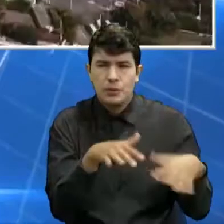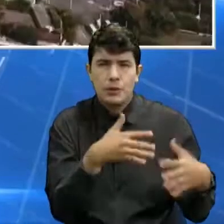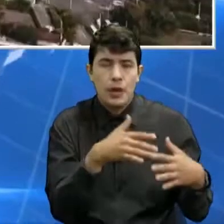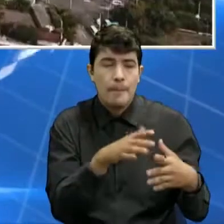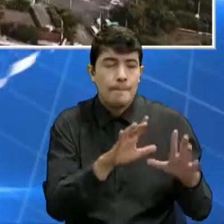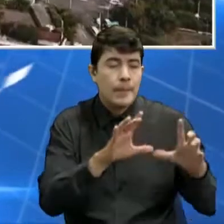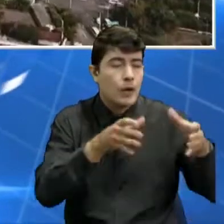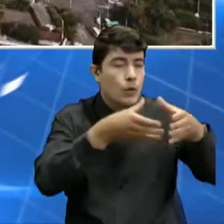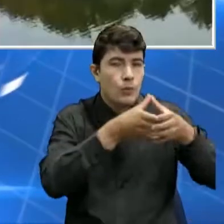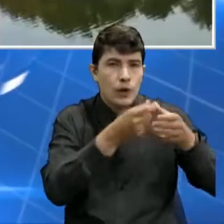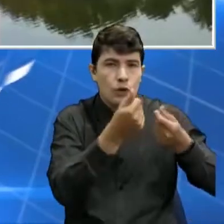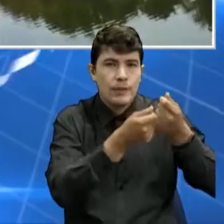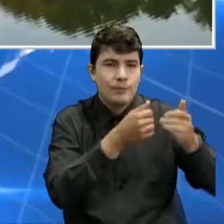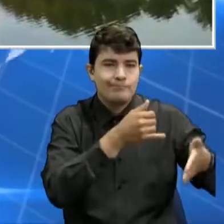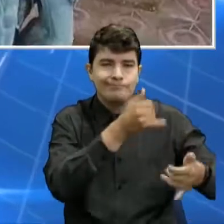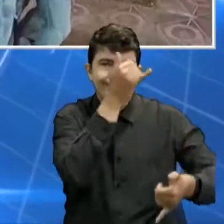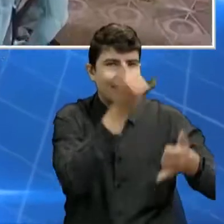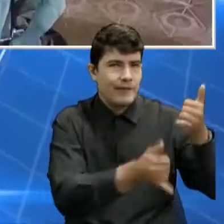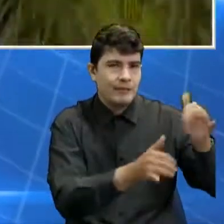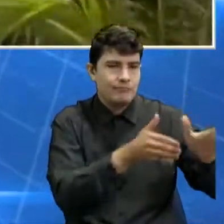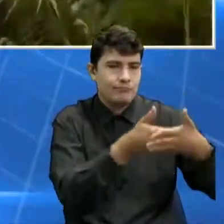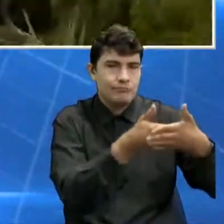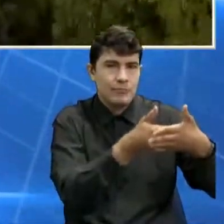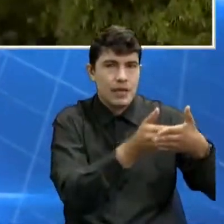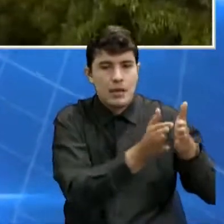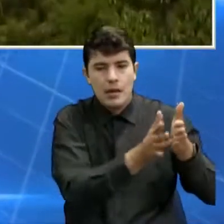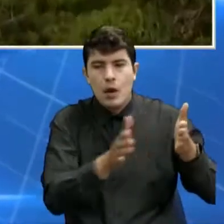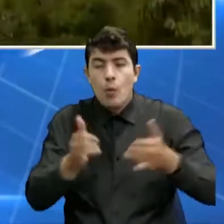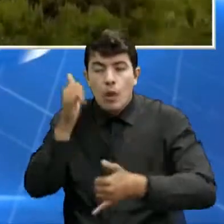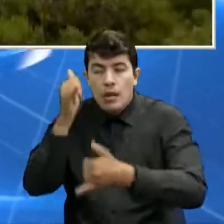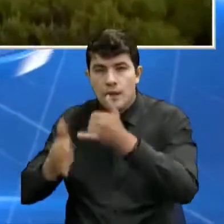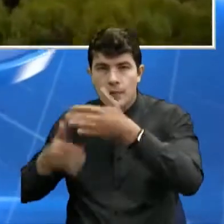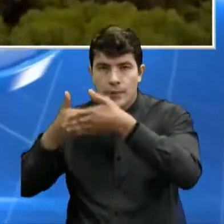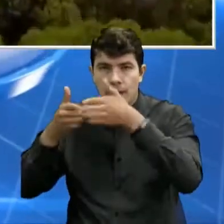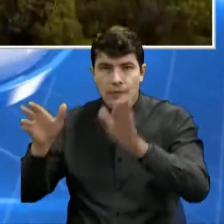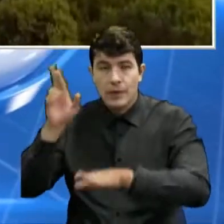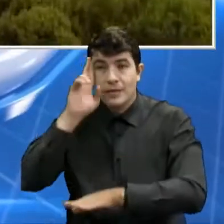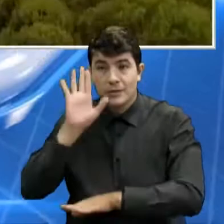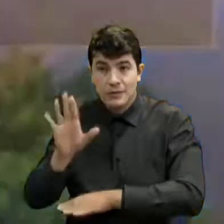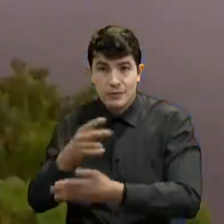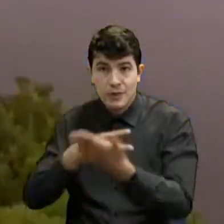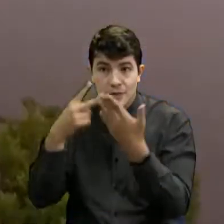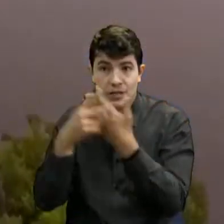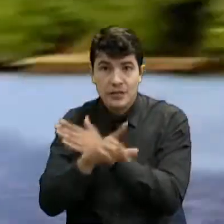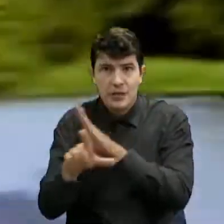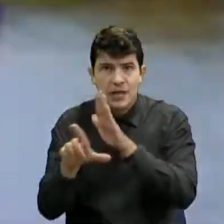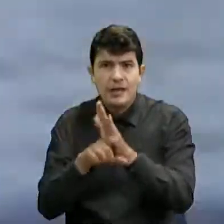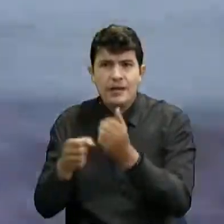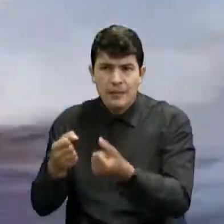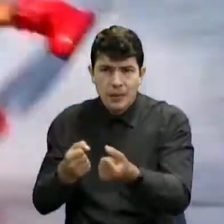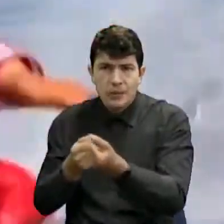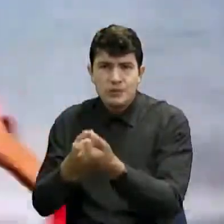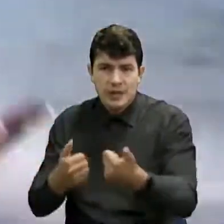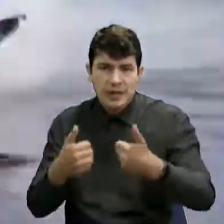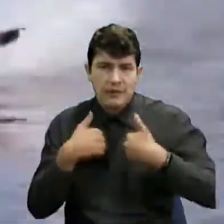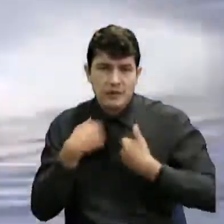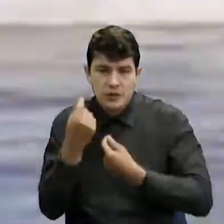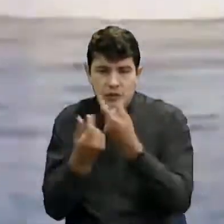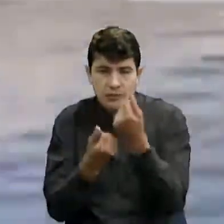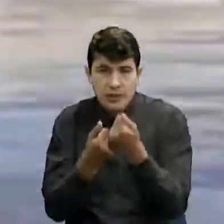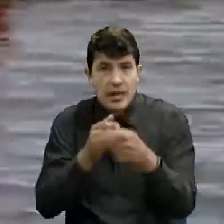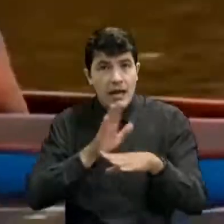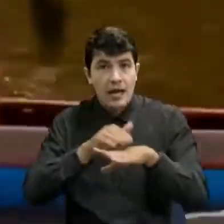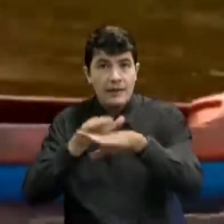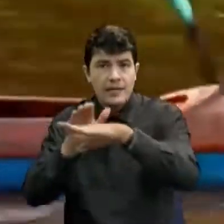abrir. Y dentro de este proyecto de ley hay un paquete de reactivación económica. Le quiero informar a usted y a todos los